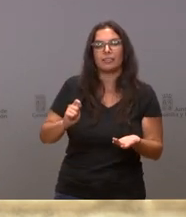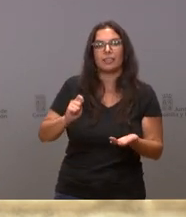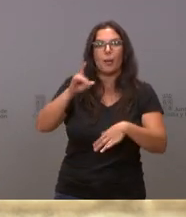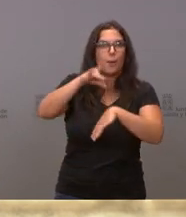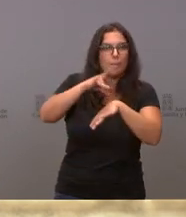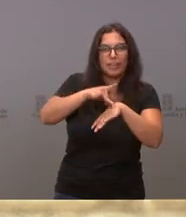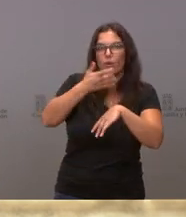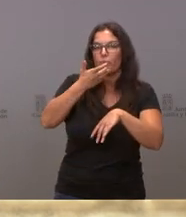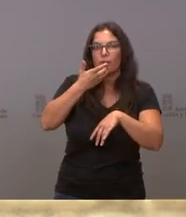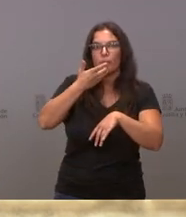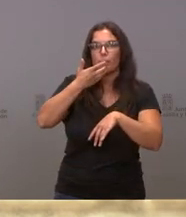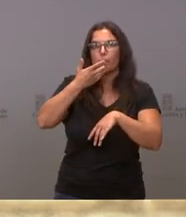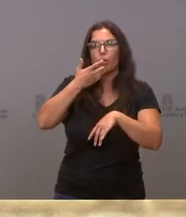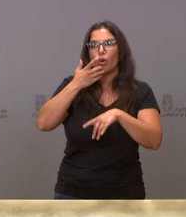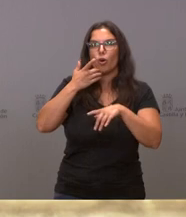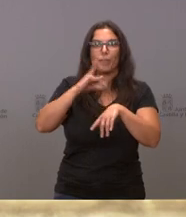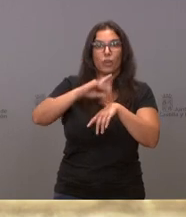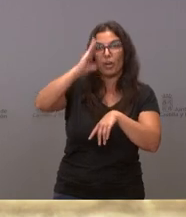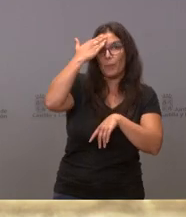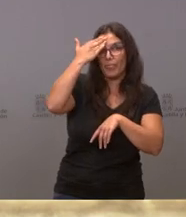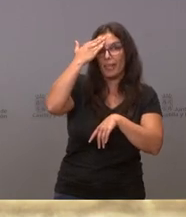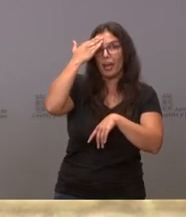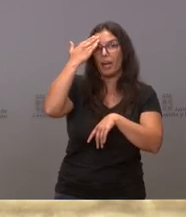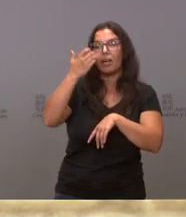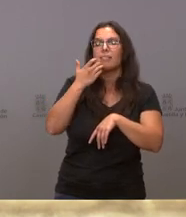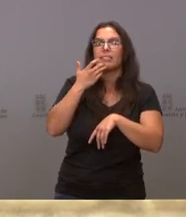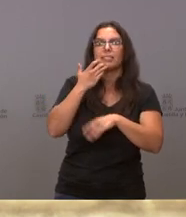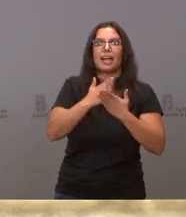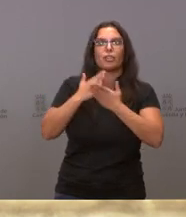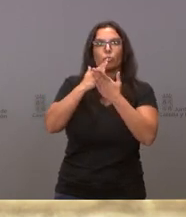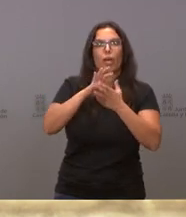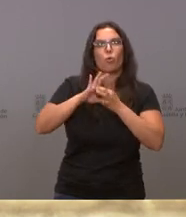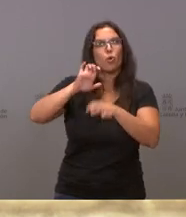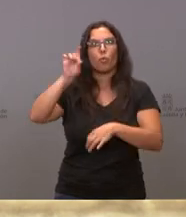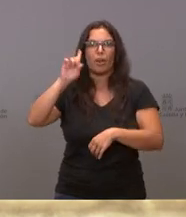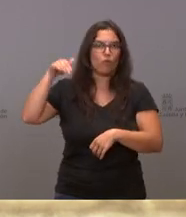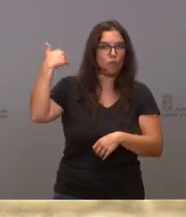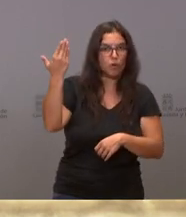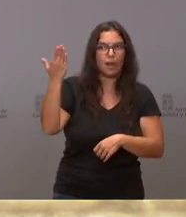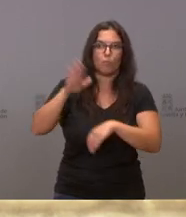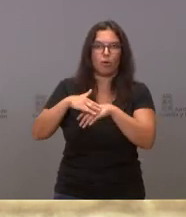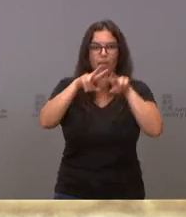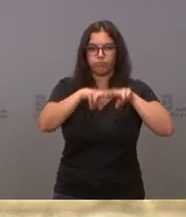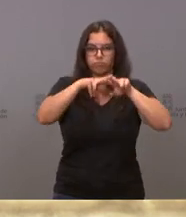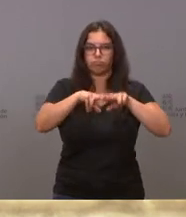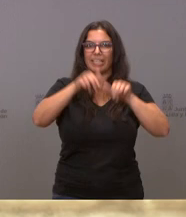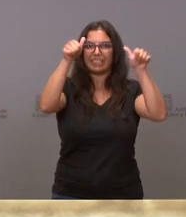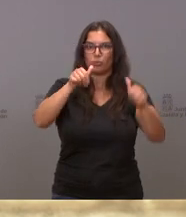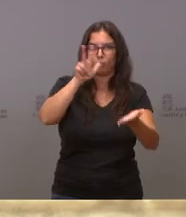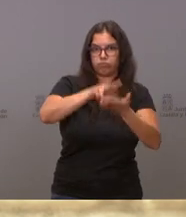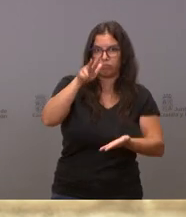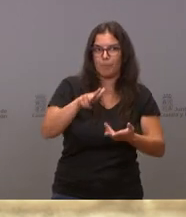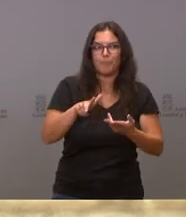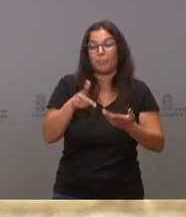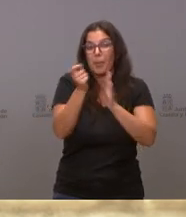en el ámbito de medicina de familia que sean extracomunitarios. En fin, estoy hablando de algunas medidas